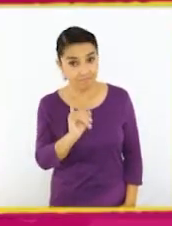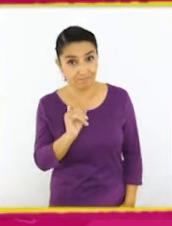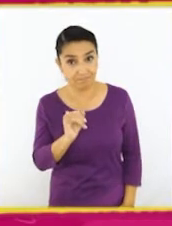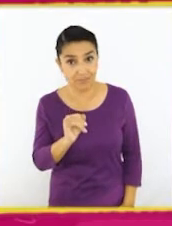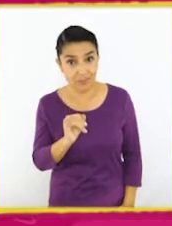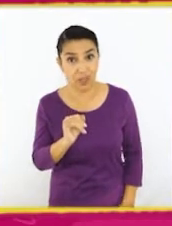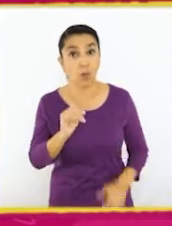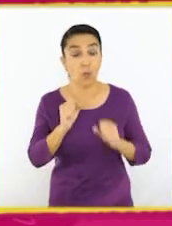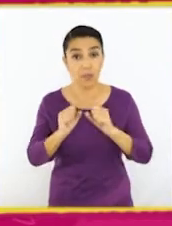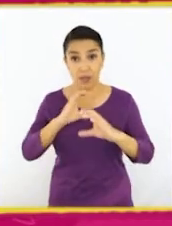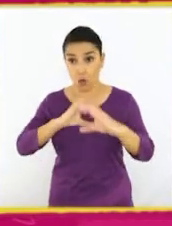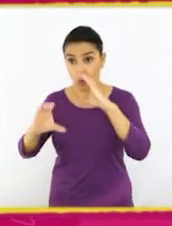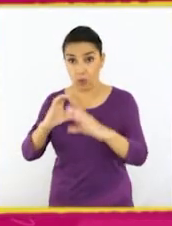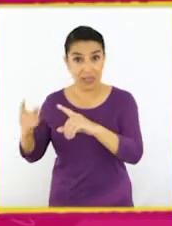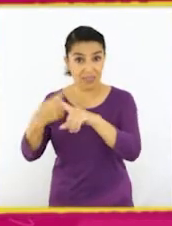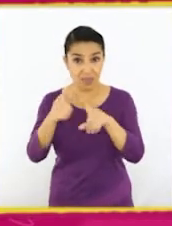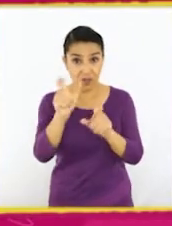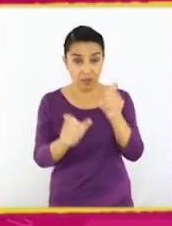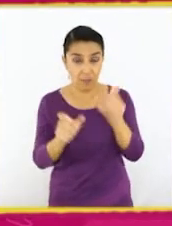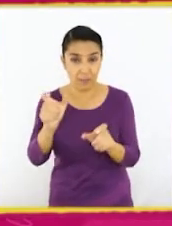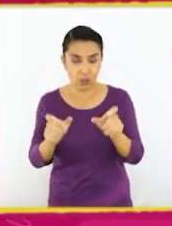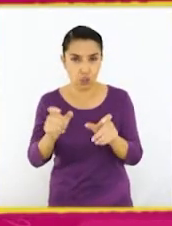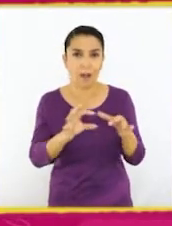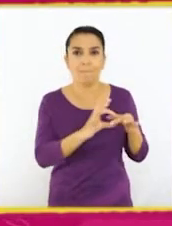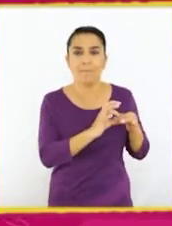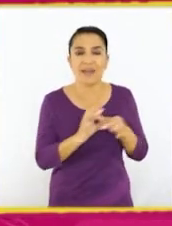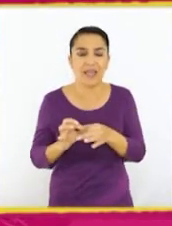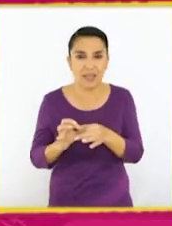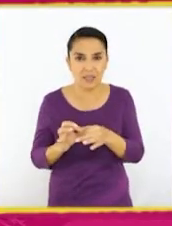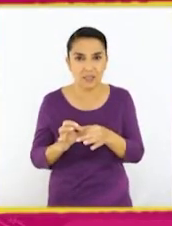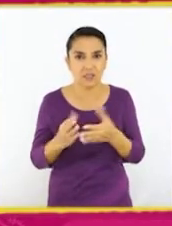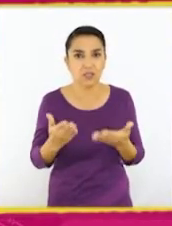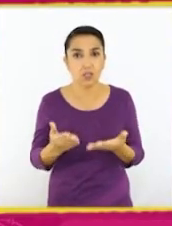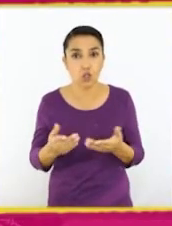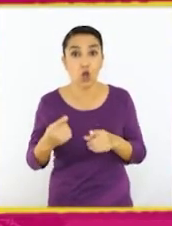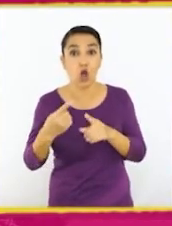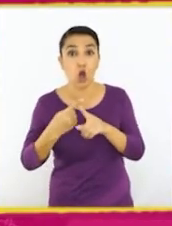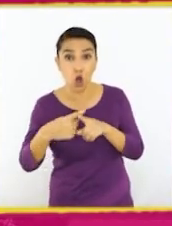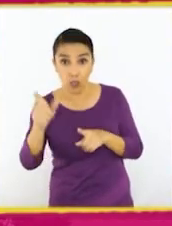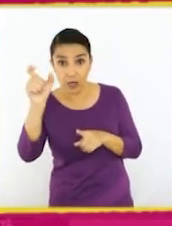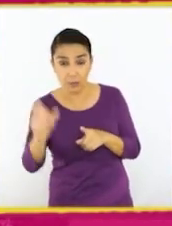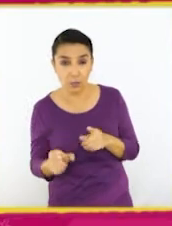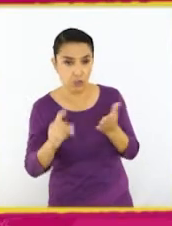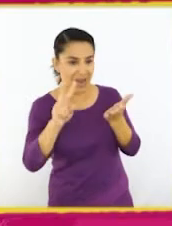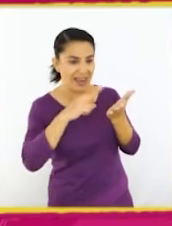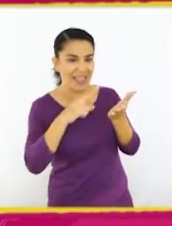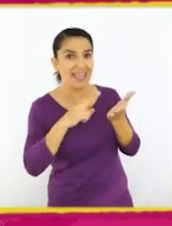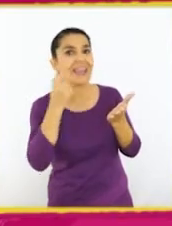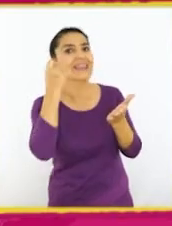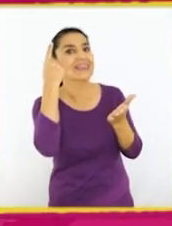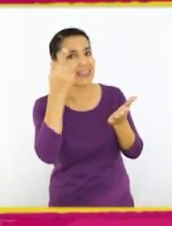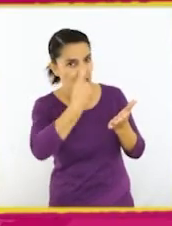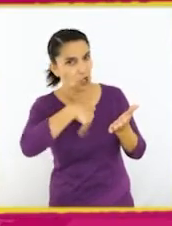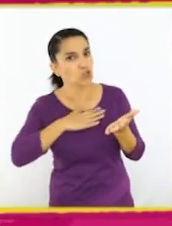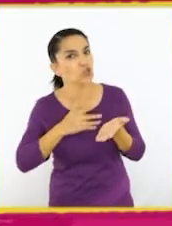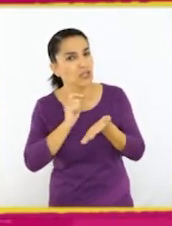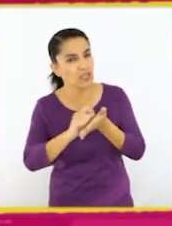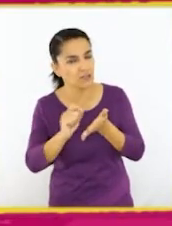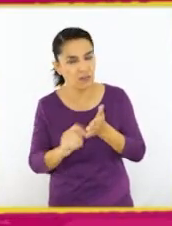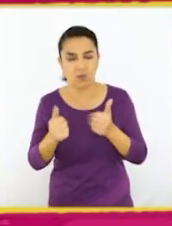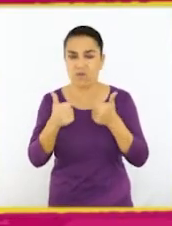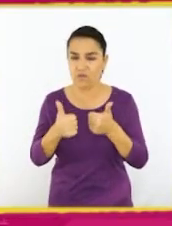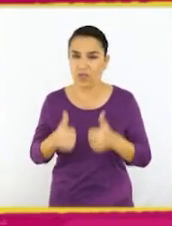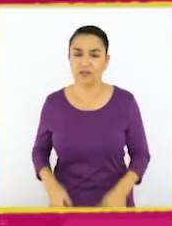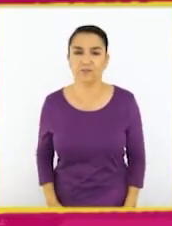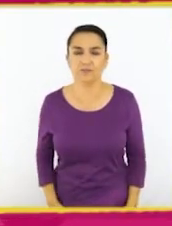Exacto, poder comunicarse con los demás. Y para eso, los otros tienen que poder leer y entender lo que escribimos. Muy bien.